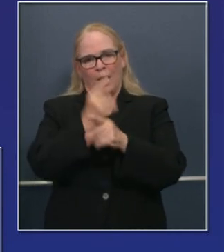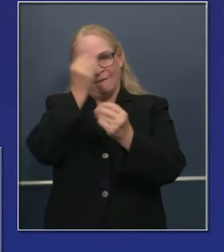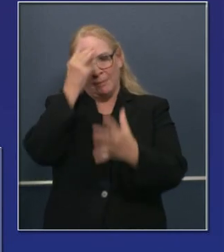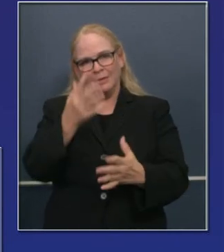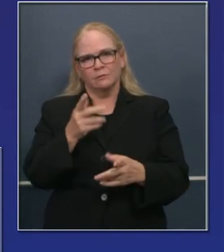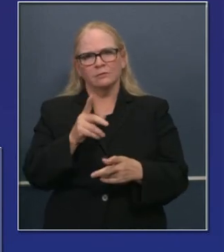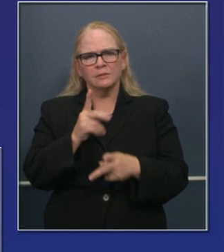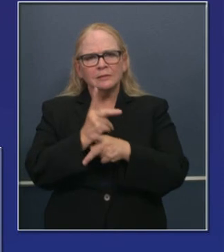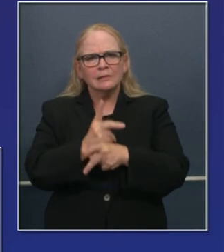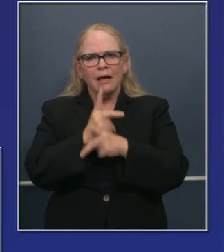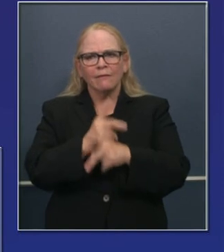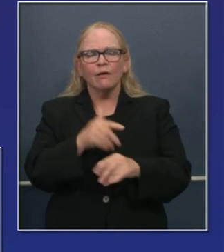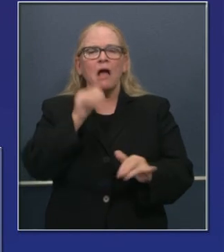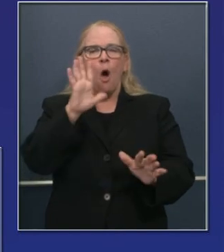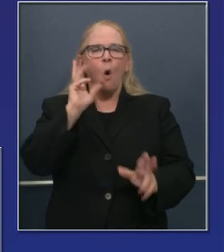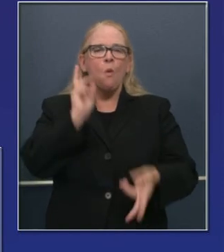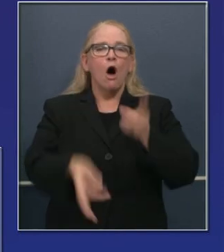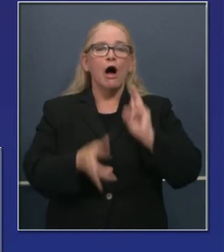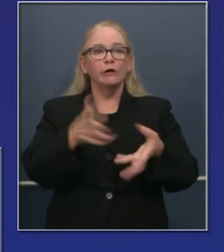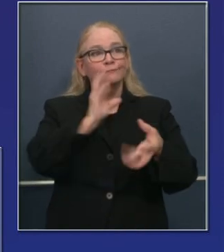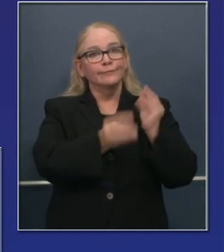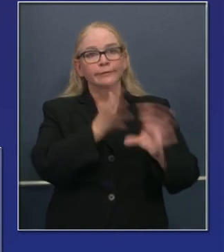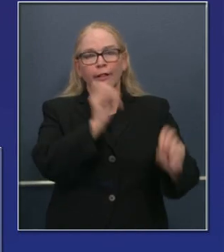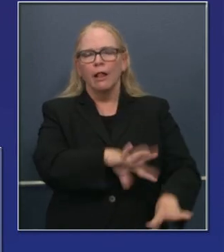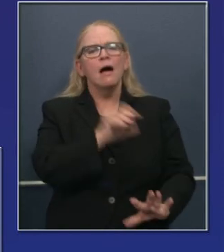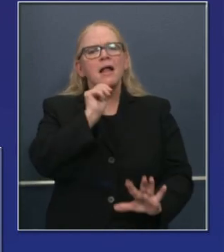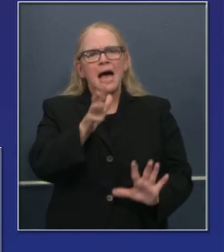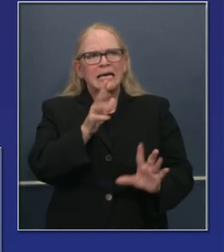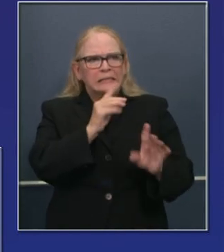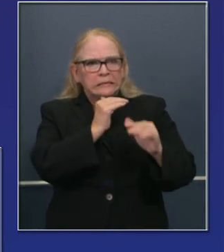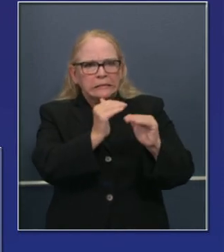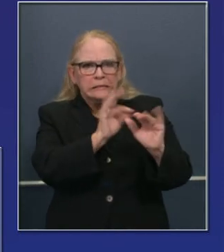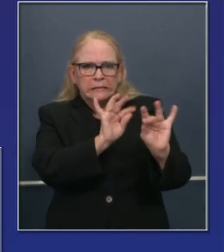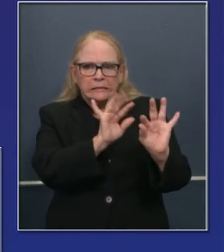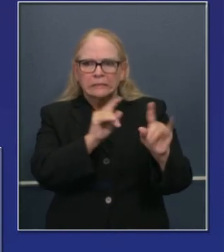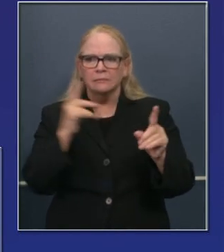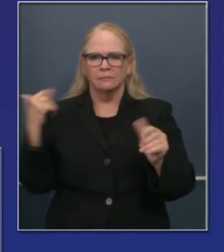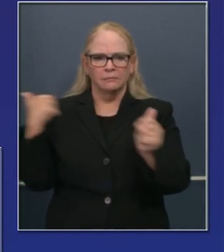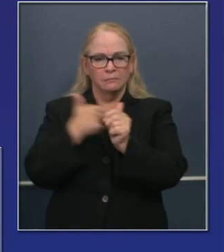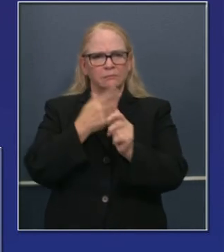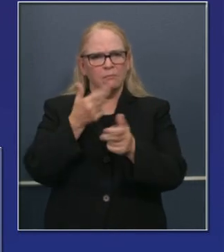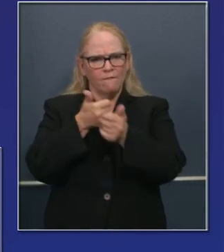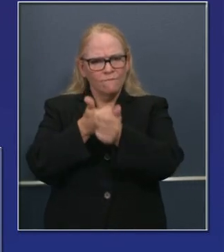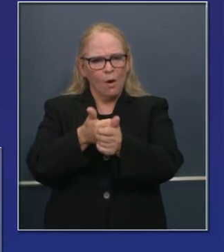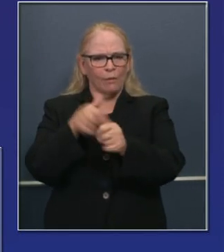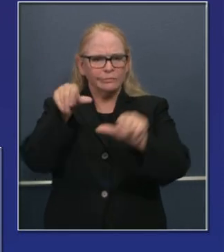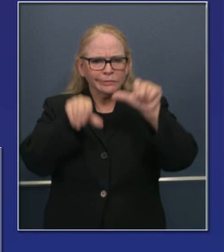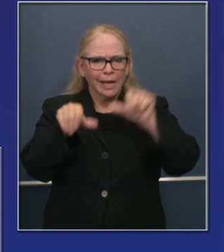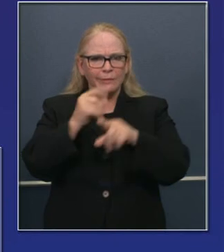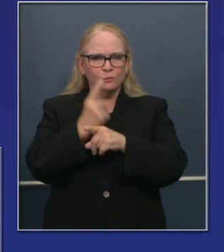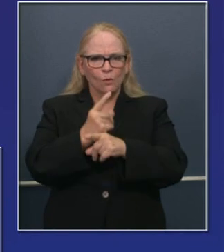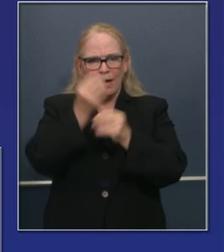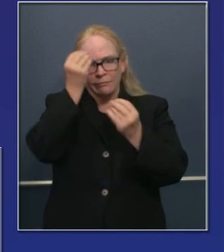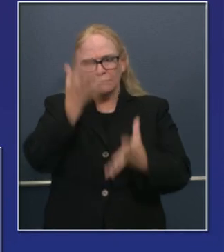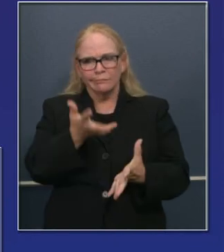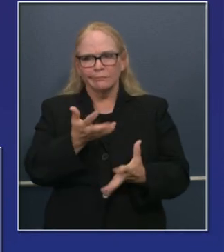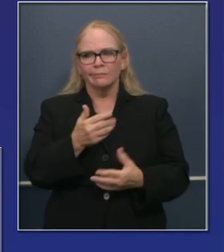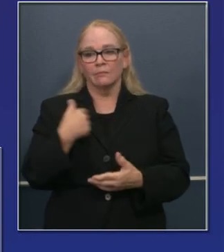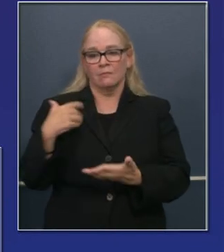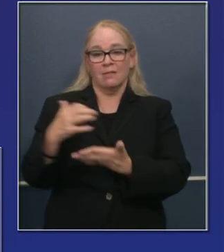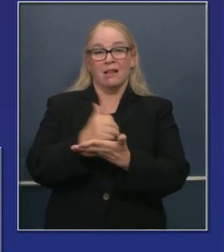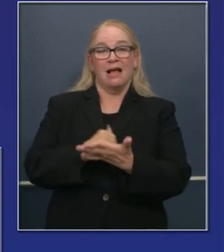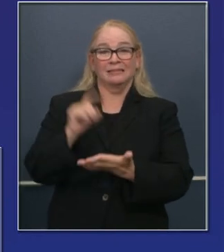Estamos haciéndolo de una forma muy concienzuda para estar seguros de cumplir con nuestros deberes